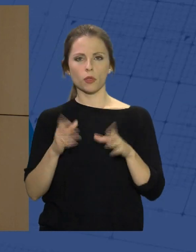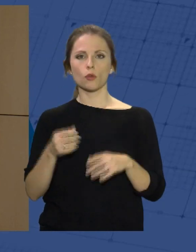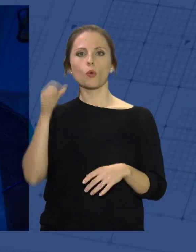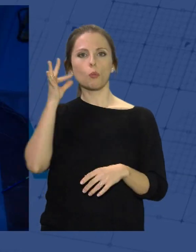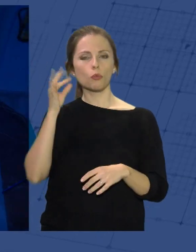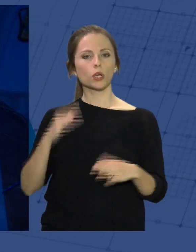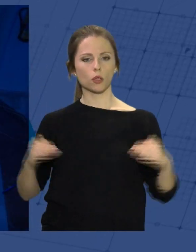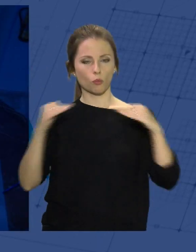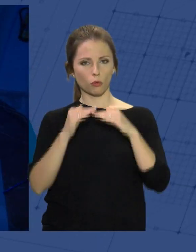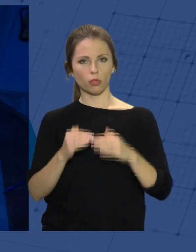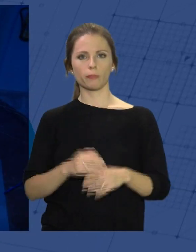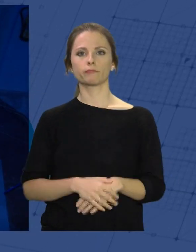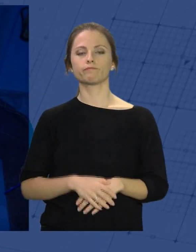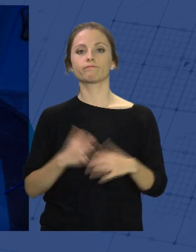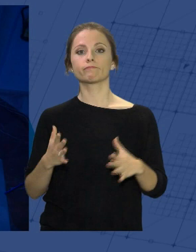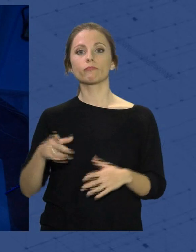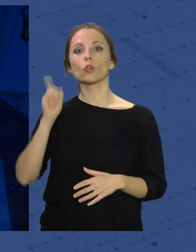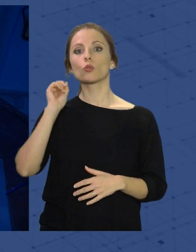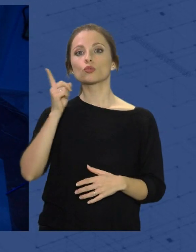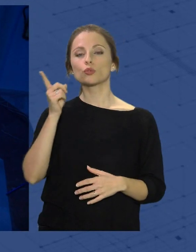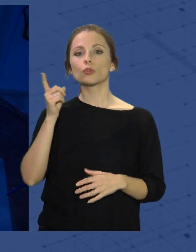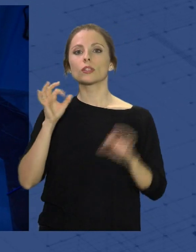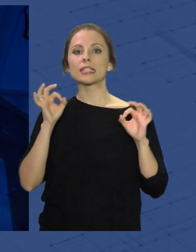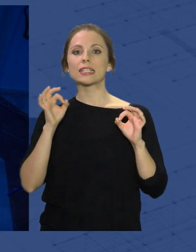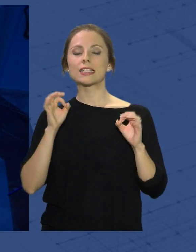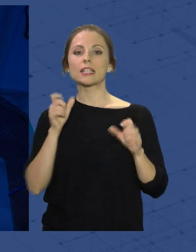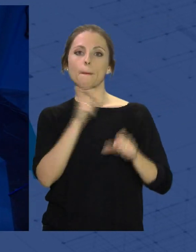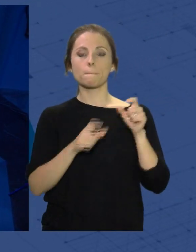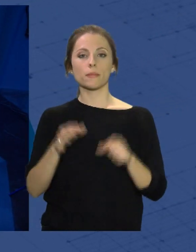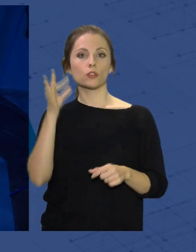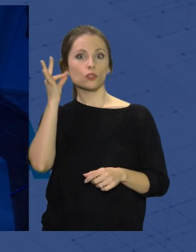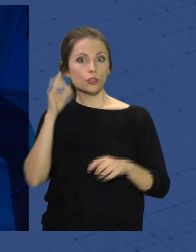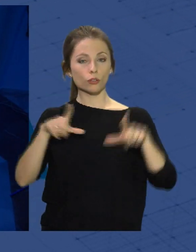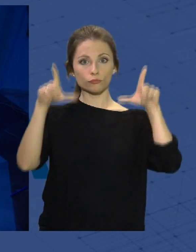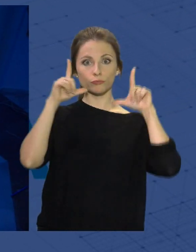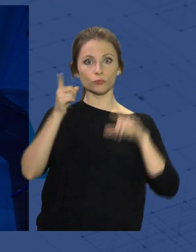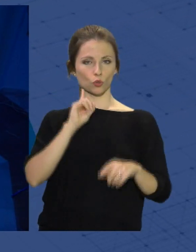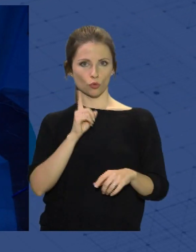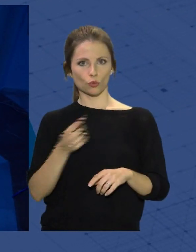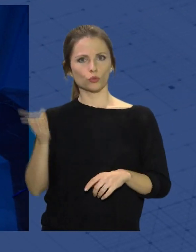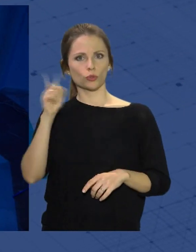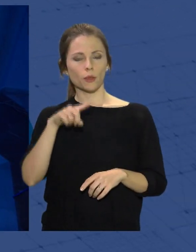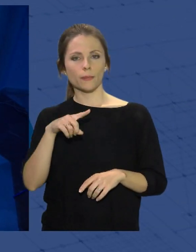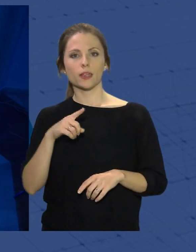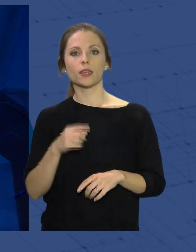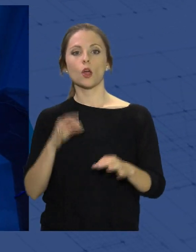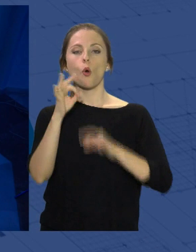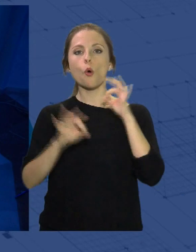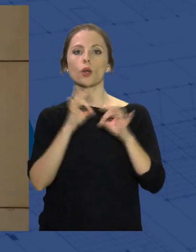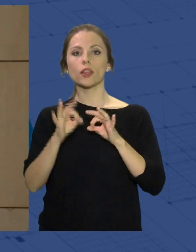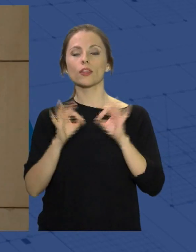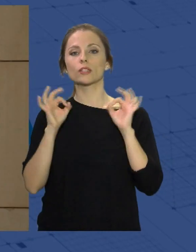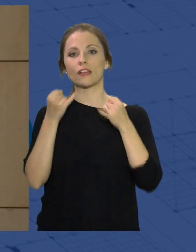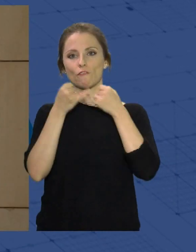empoderarlas. Pero no solo el gran peso del género femenino está sobre el escenario, también se da en la organización del festival.